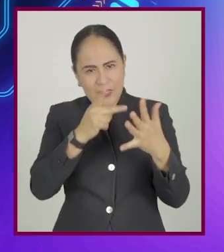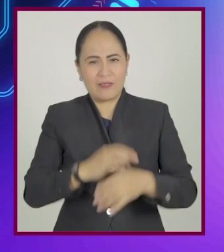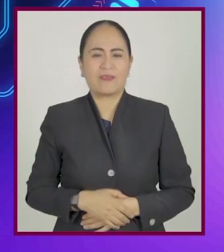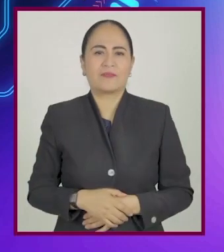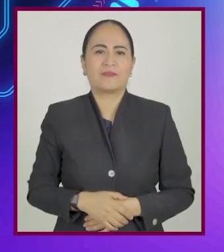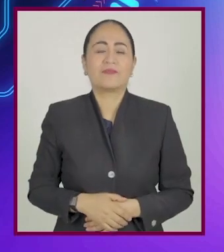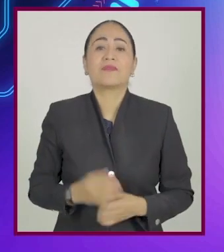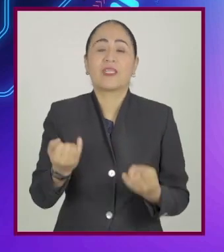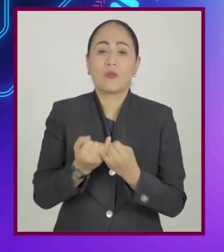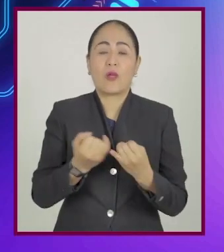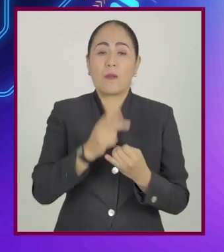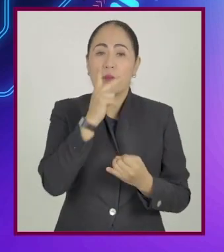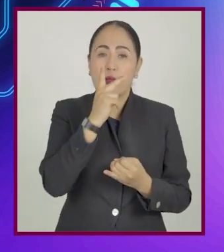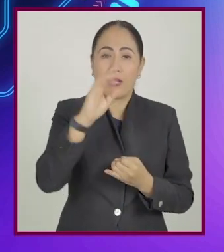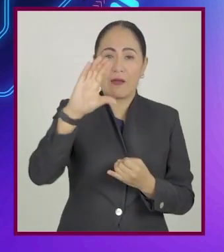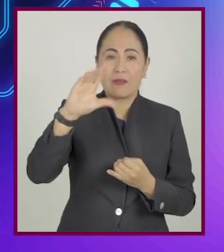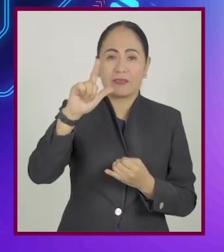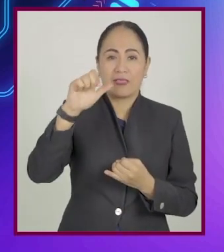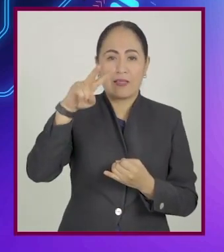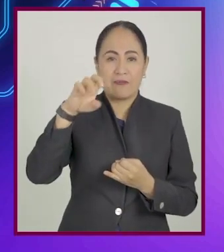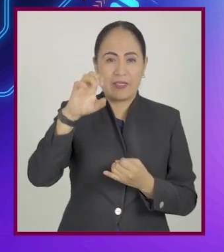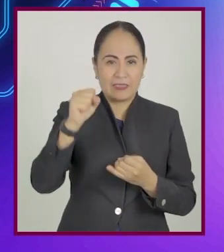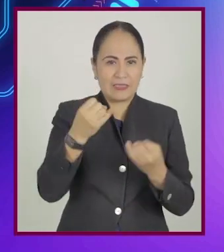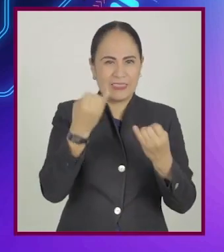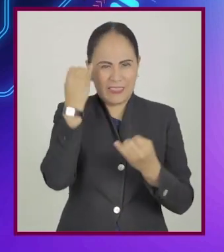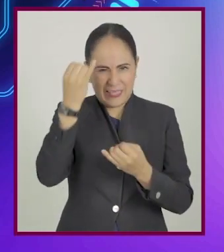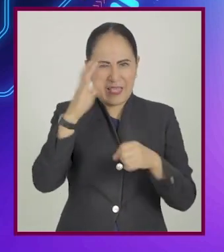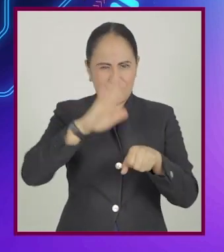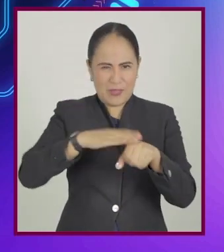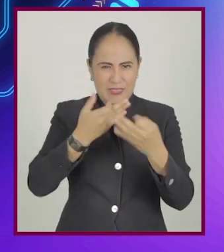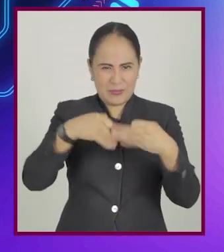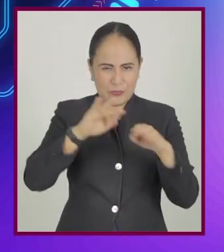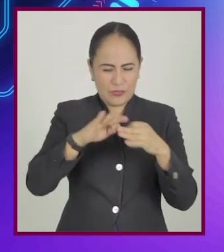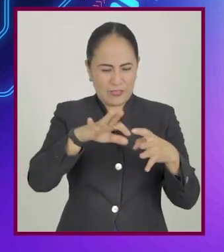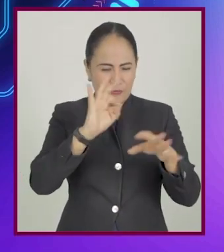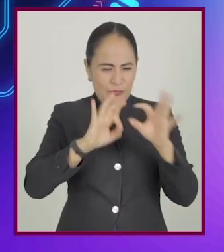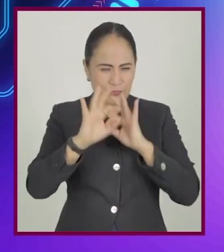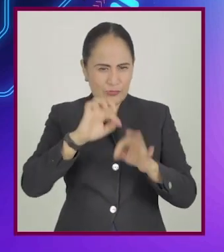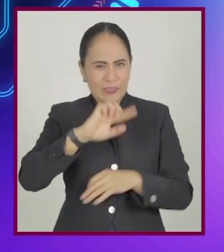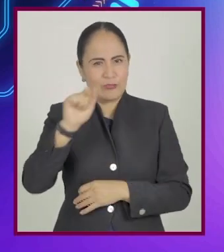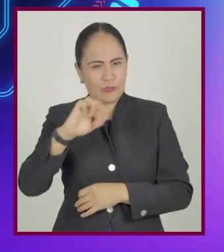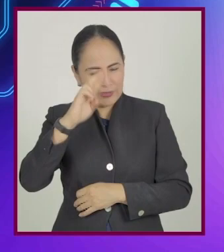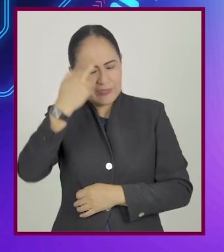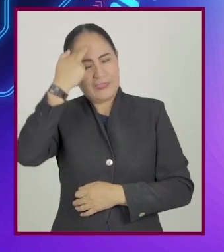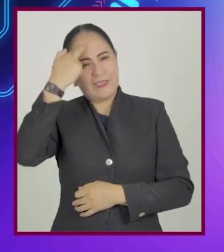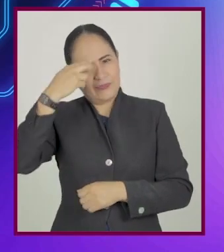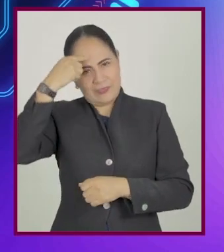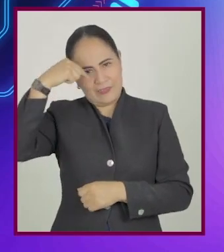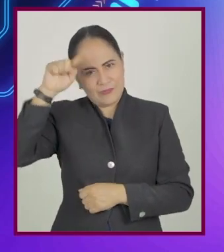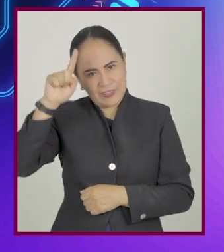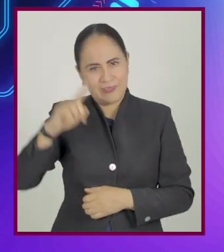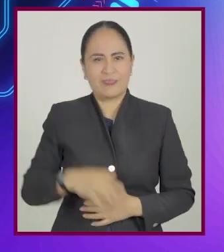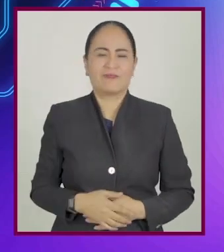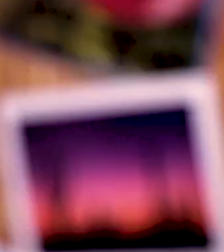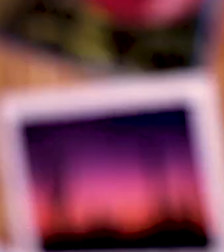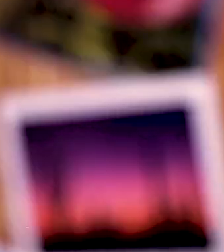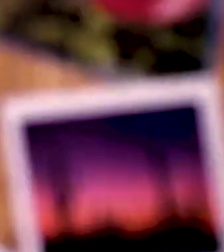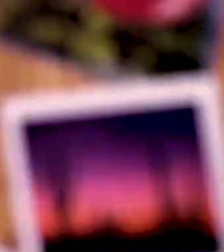Para auxiliar a su memoria, hay que encadenar las palabras clave que reflejen las ideas centrales del texto.